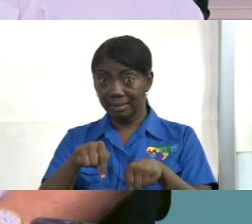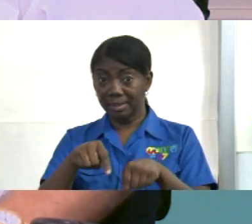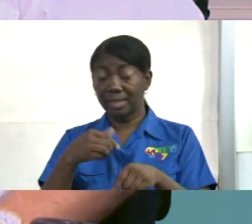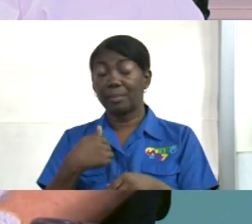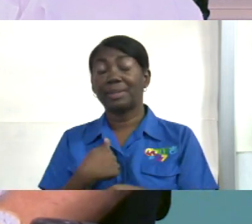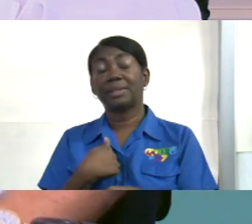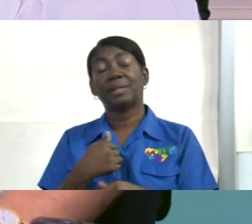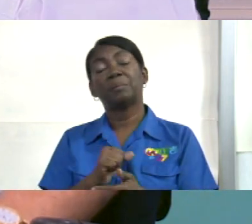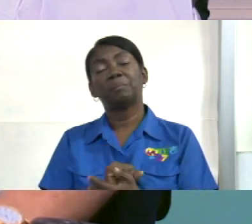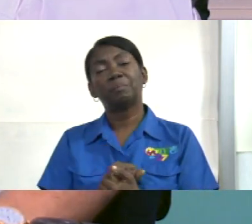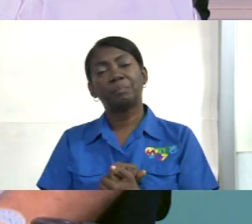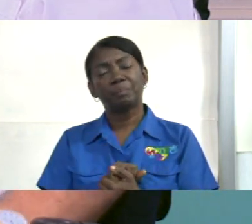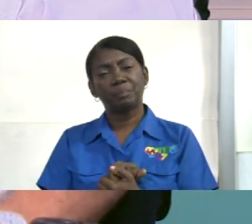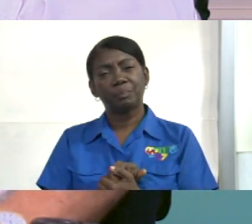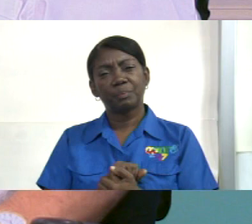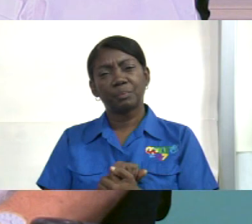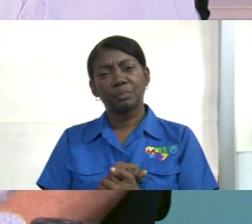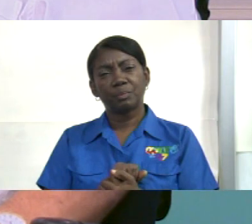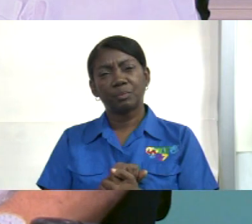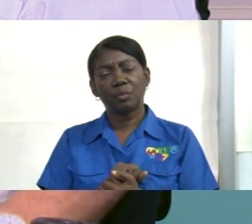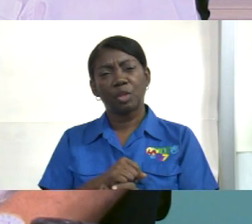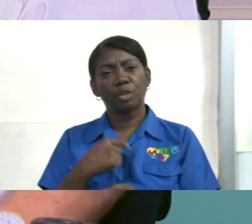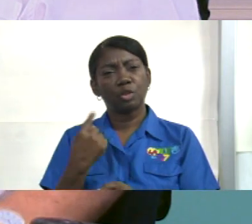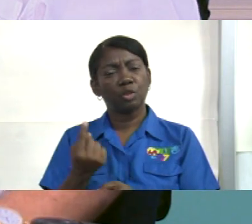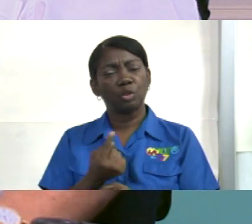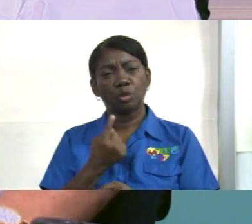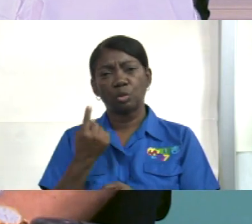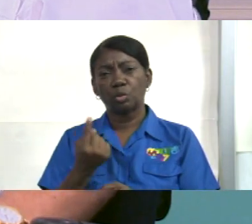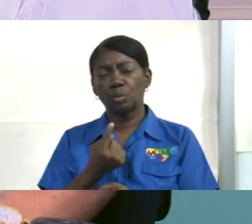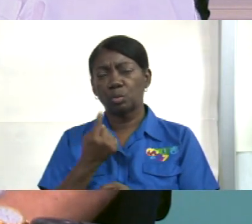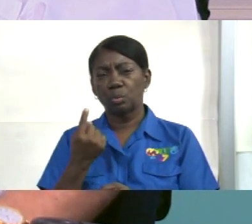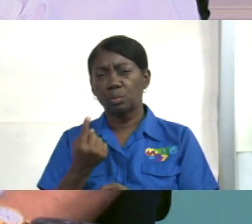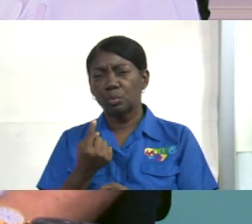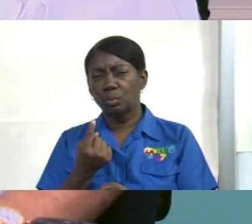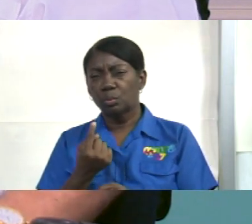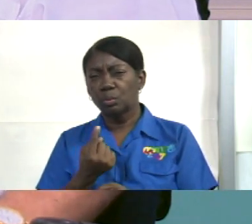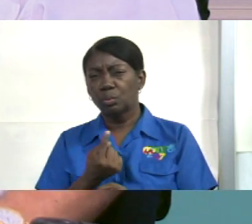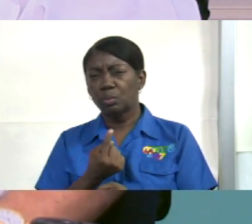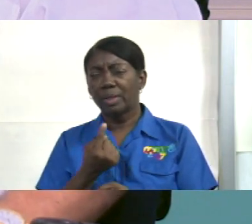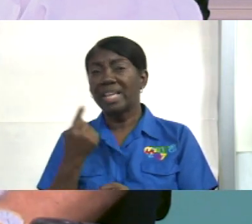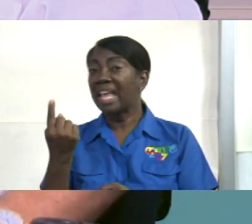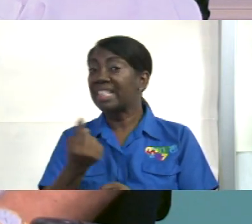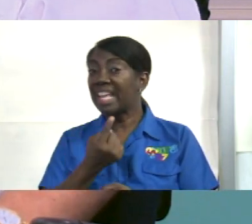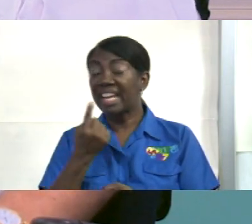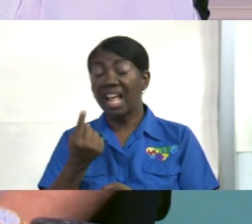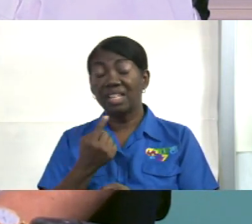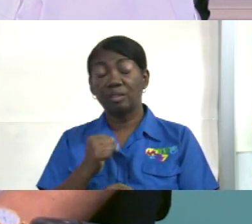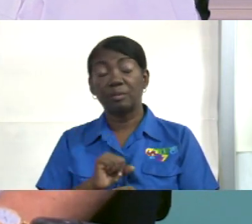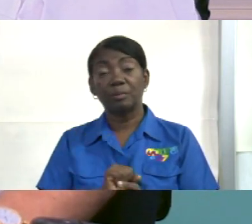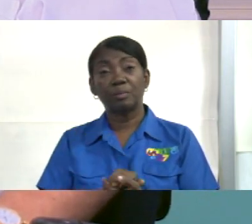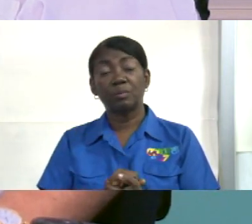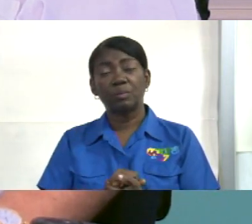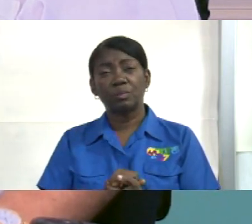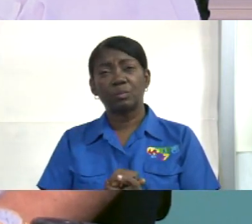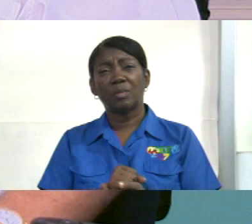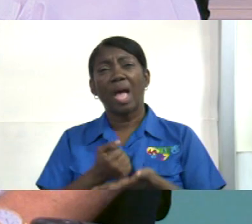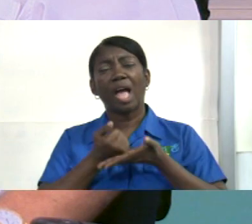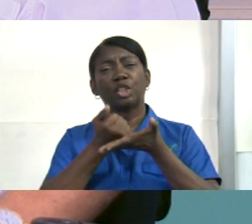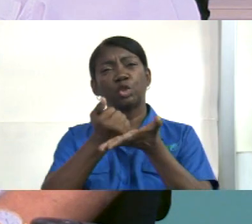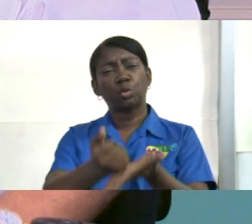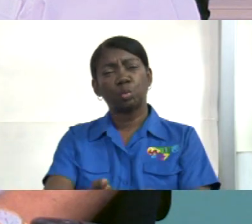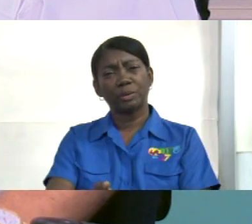en los sociales en general ayudar